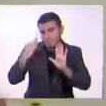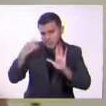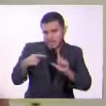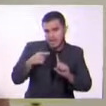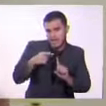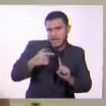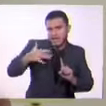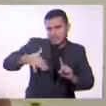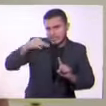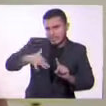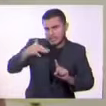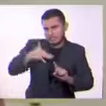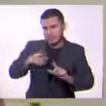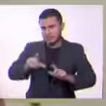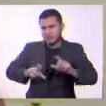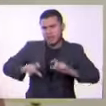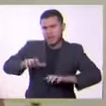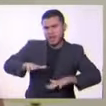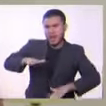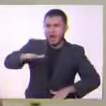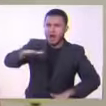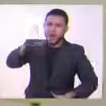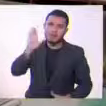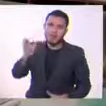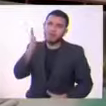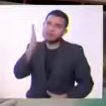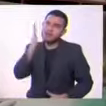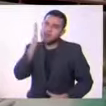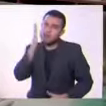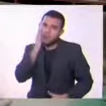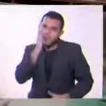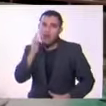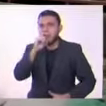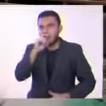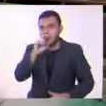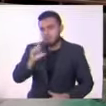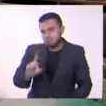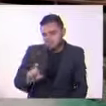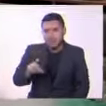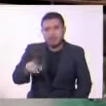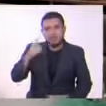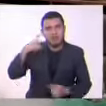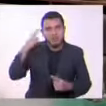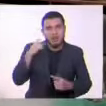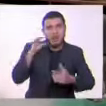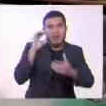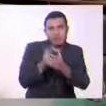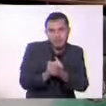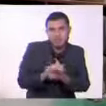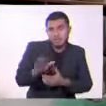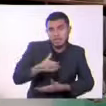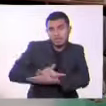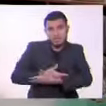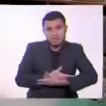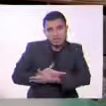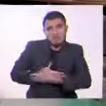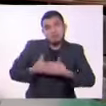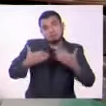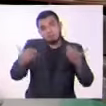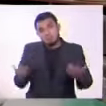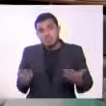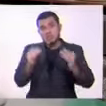siente una muñeca grande para sus padres, una muñeca pequeña para su esposo y sus hijos son